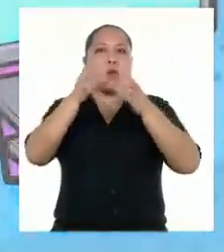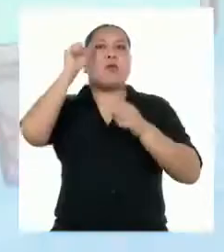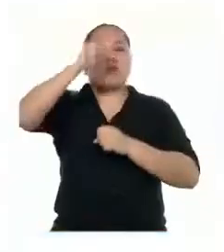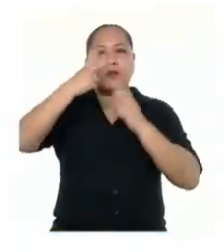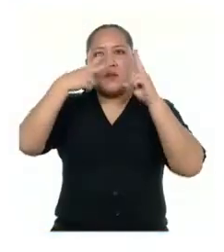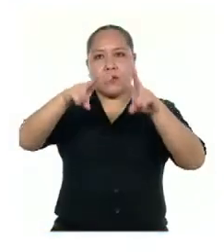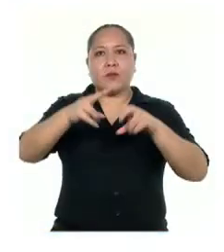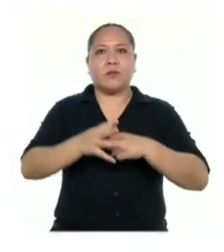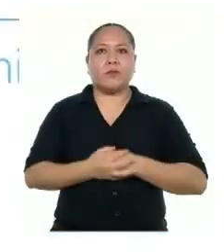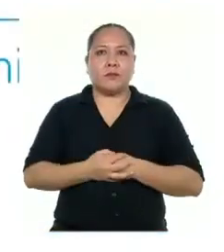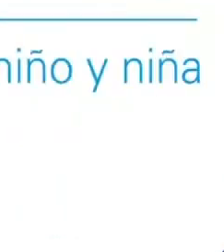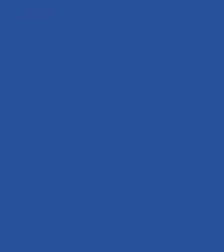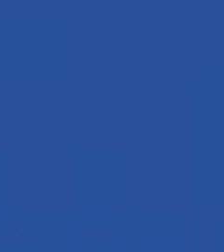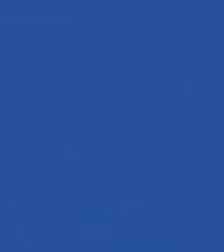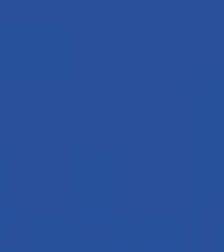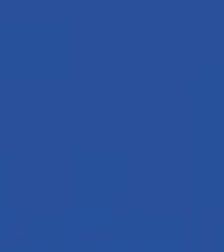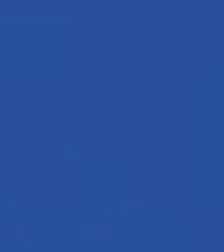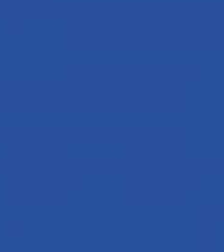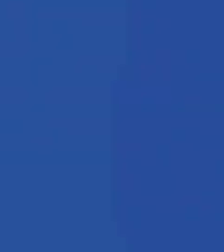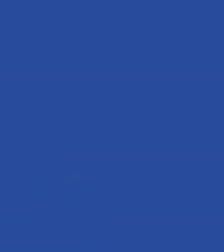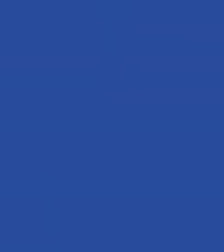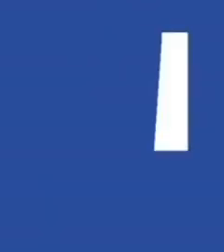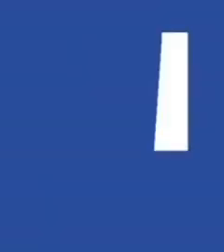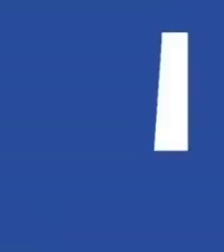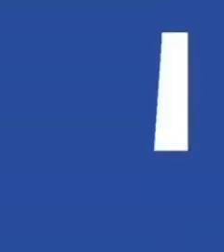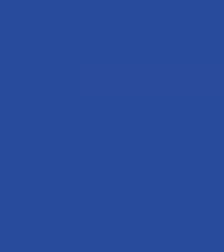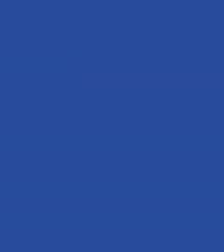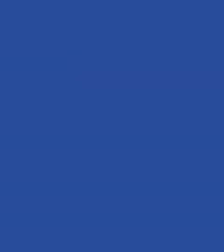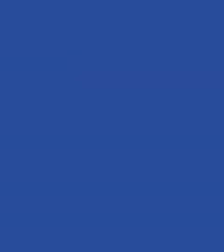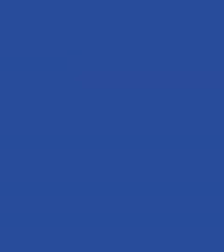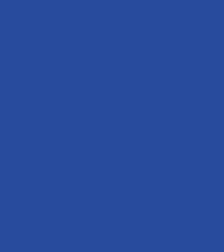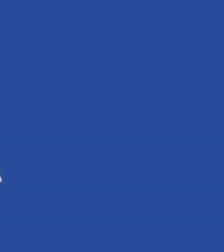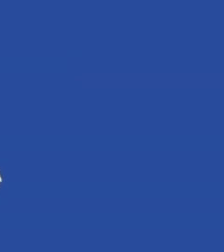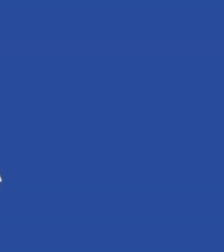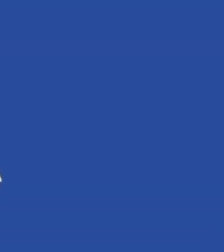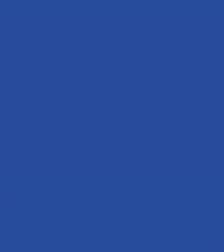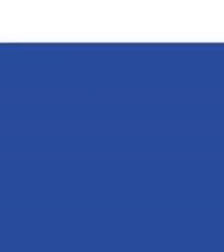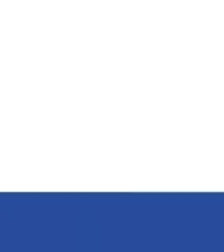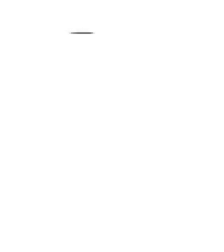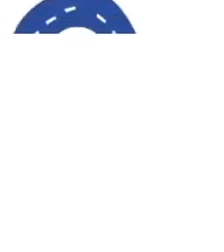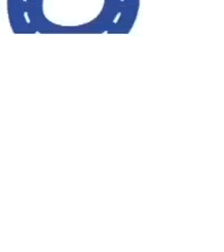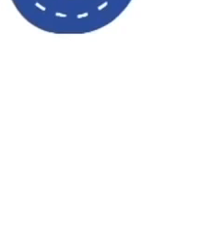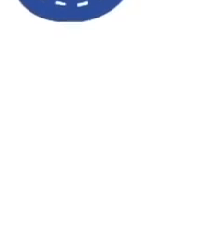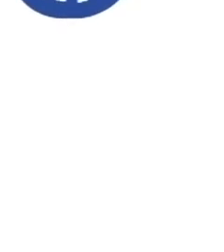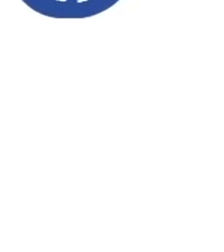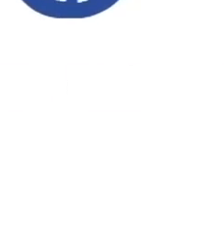Se Ve. ¡Gracias! ¡Gracias! ¡Gracias!